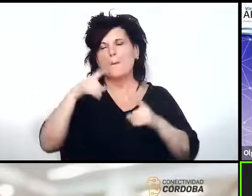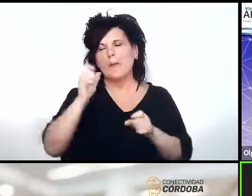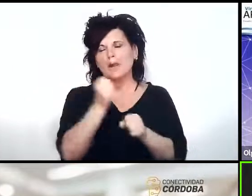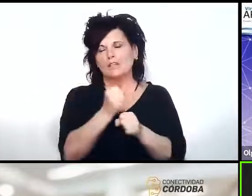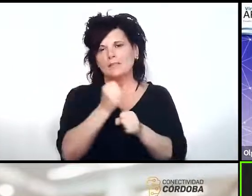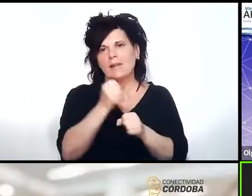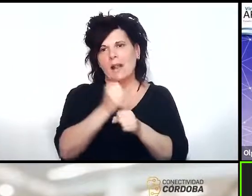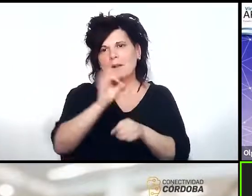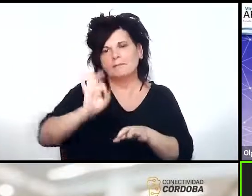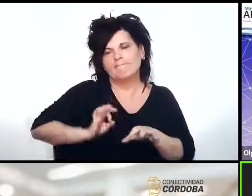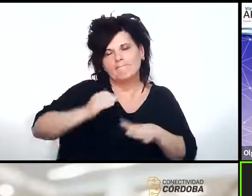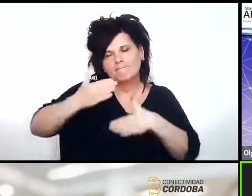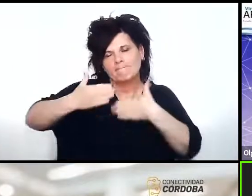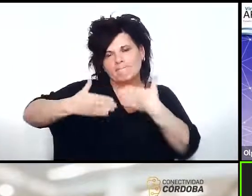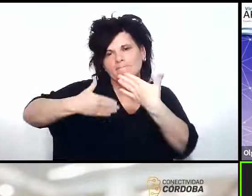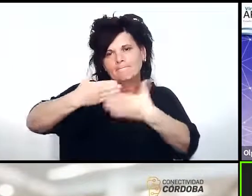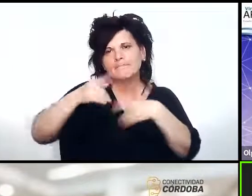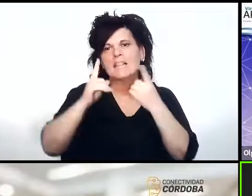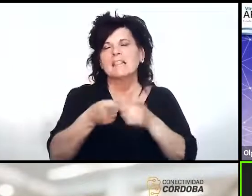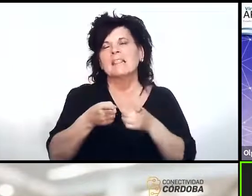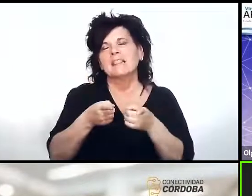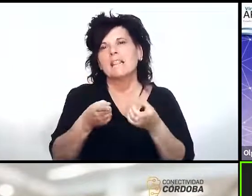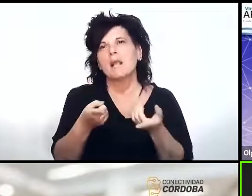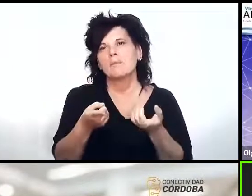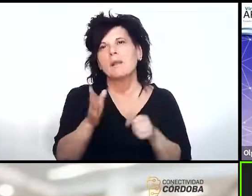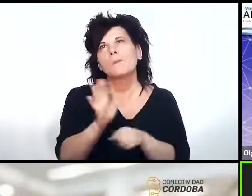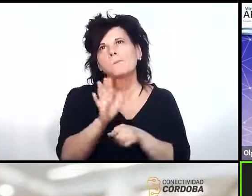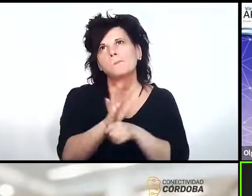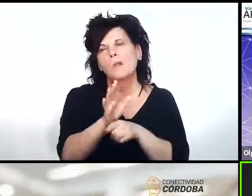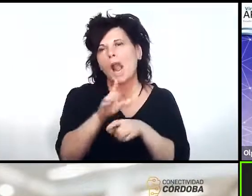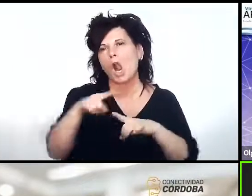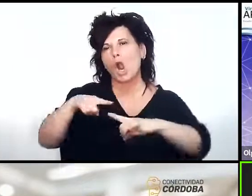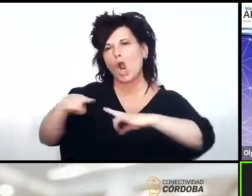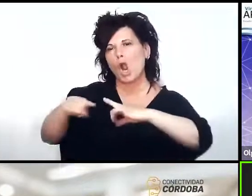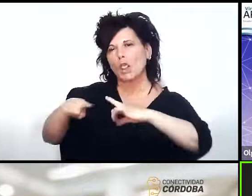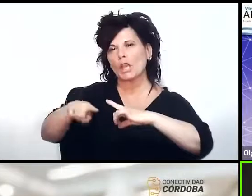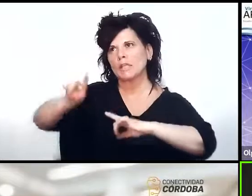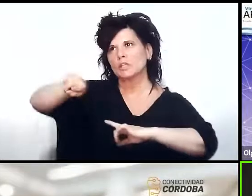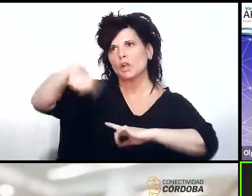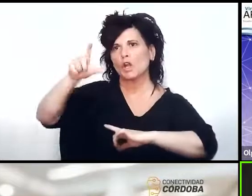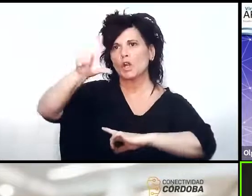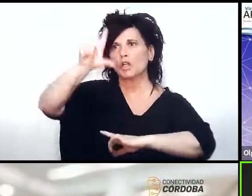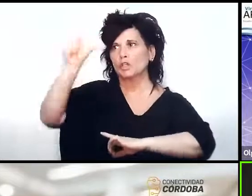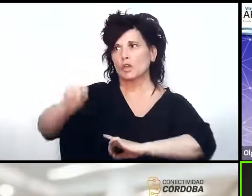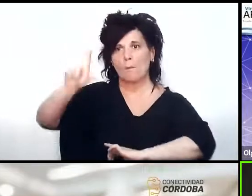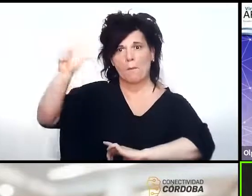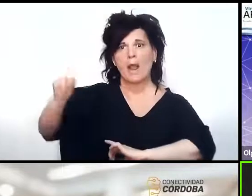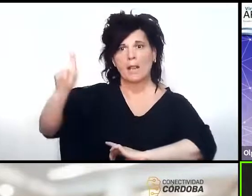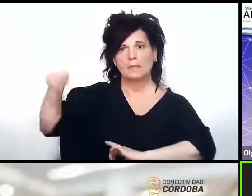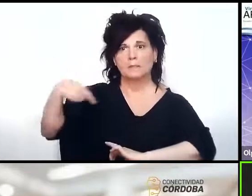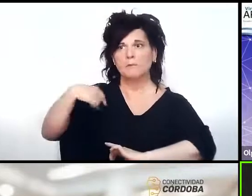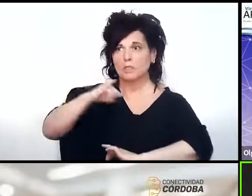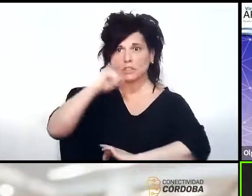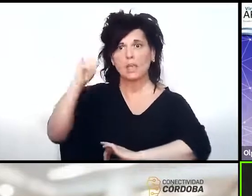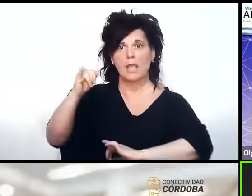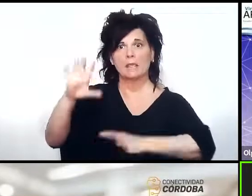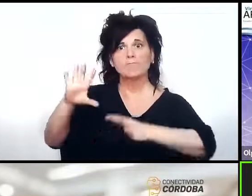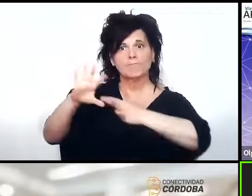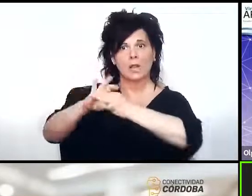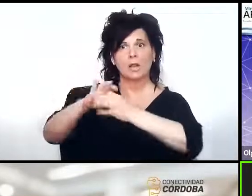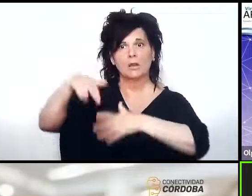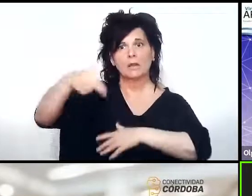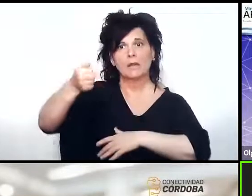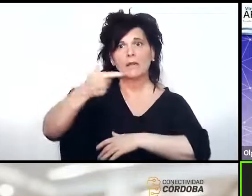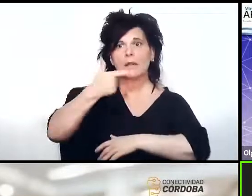lleva sus años y también lleva su coordinación con otros países porque yo les dije que tenemos un convenio con la NASA tenemos un